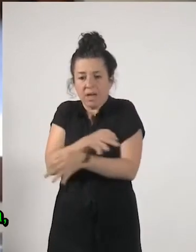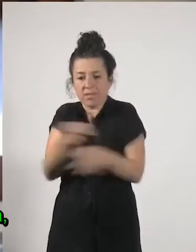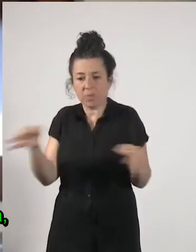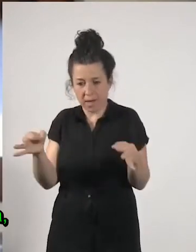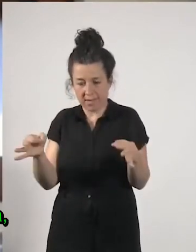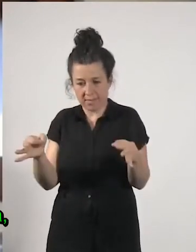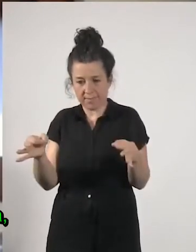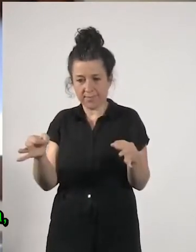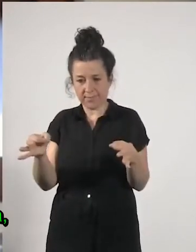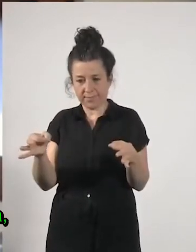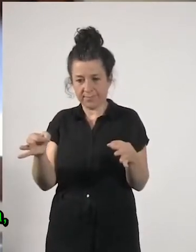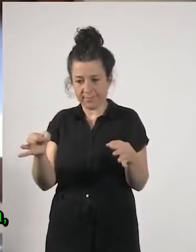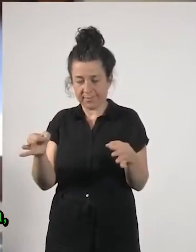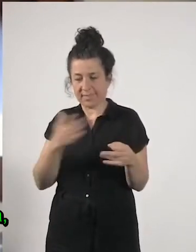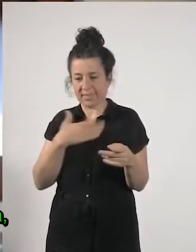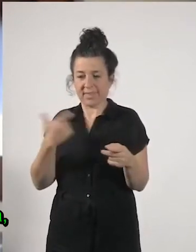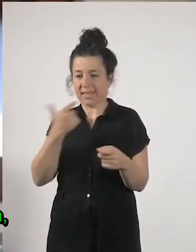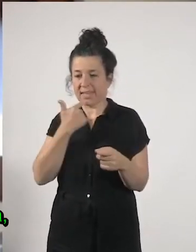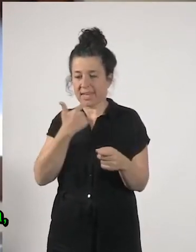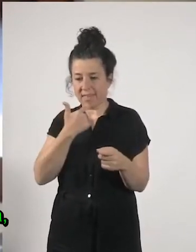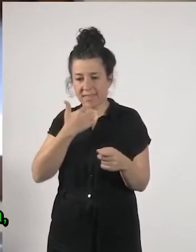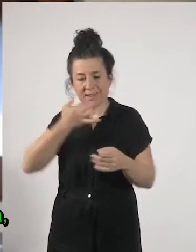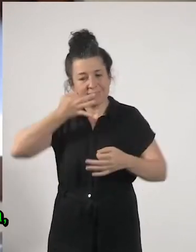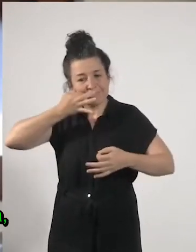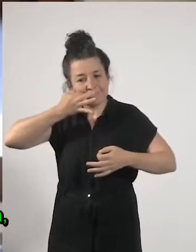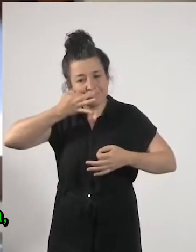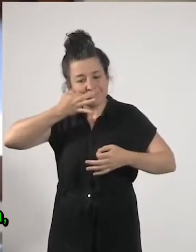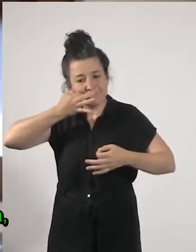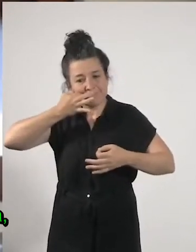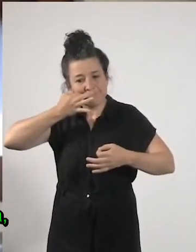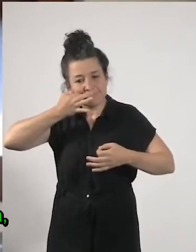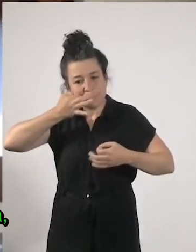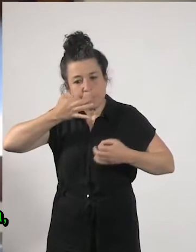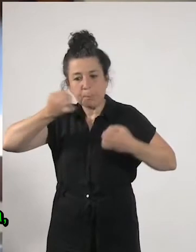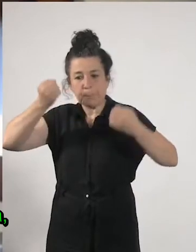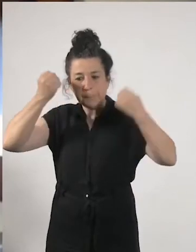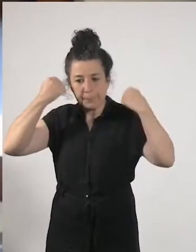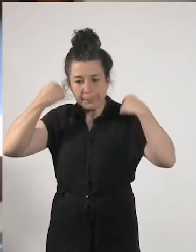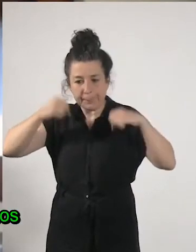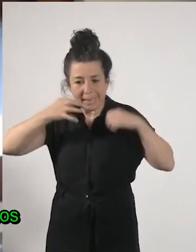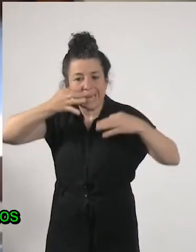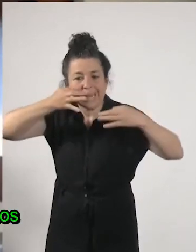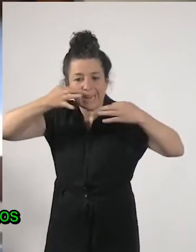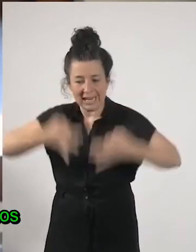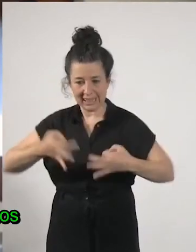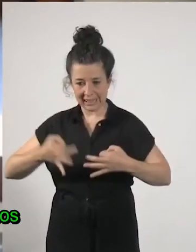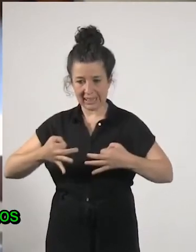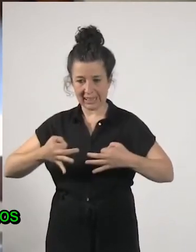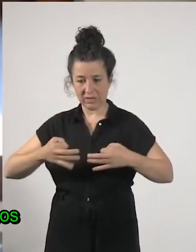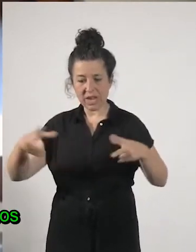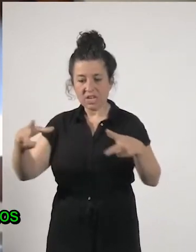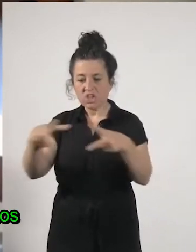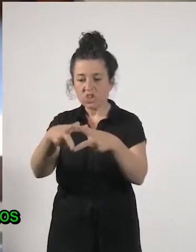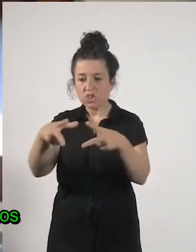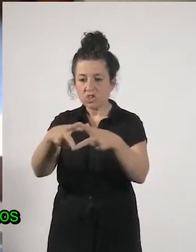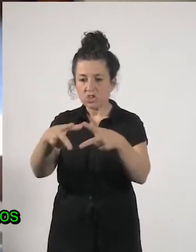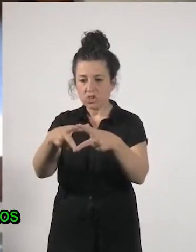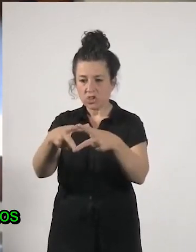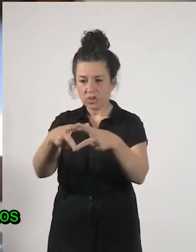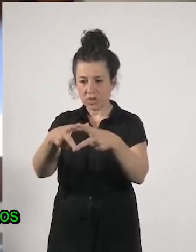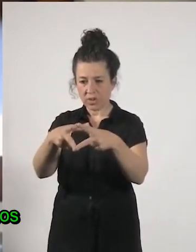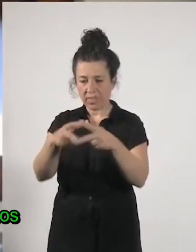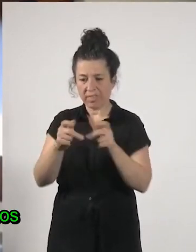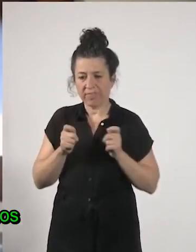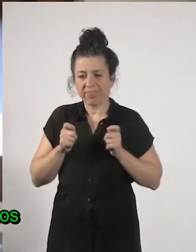teniéndola en la en práctica teniéndolo teniéndolo en la práctica eh una una sociedad que que conceda